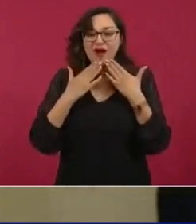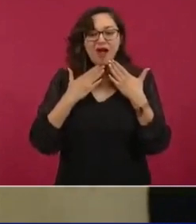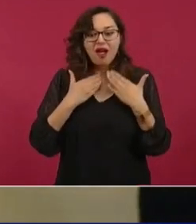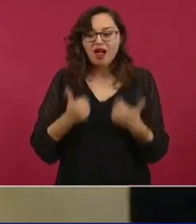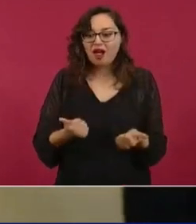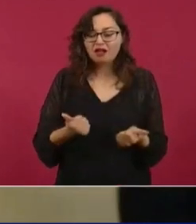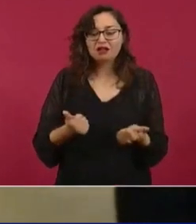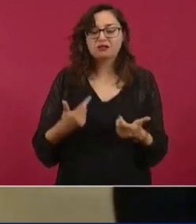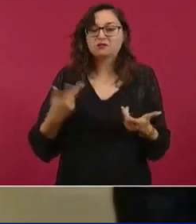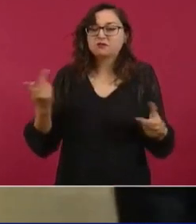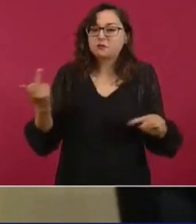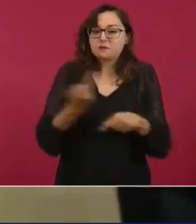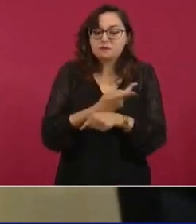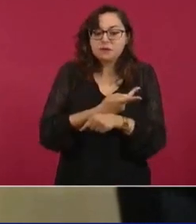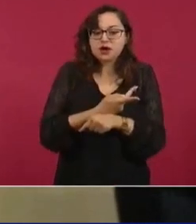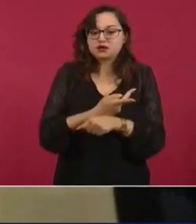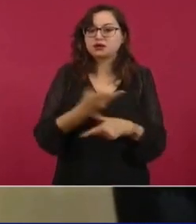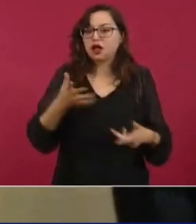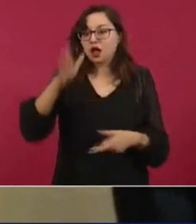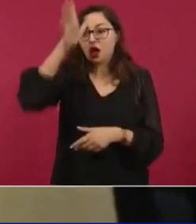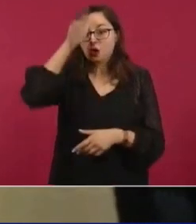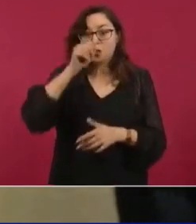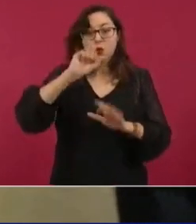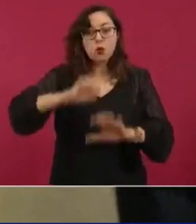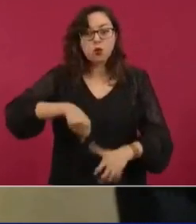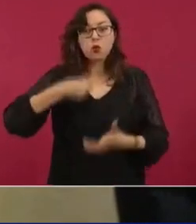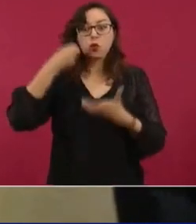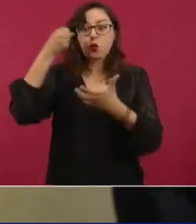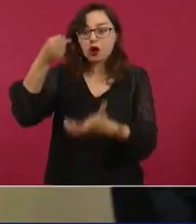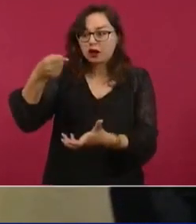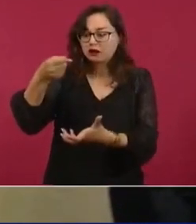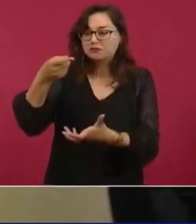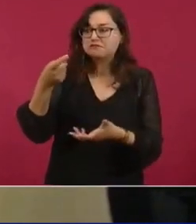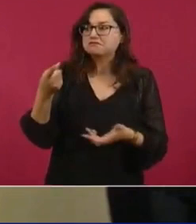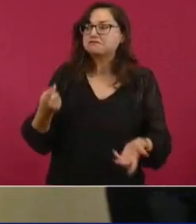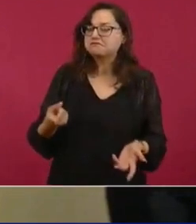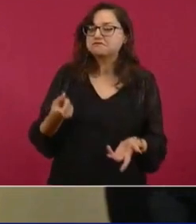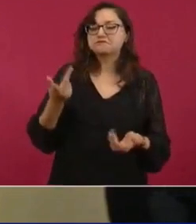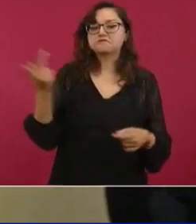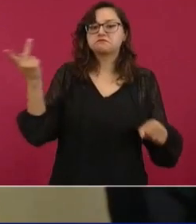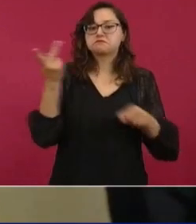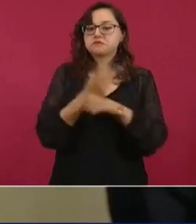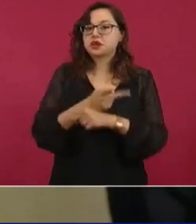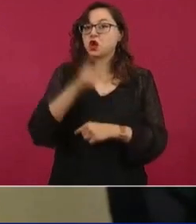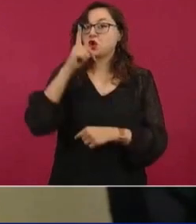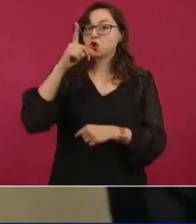inversión no ha sido la que se combinó, pues los costos de las luminarias